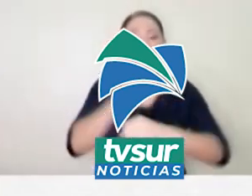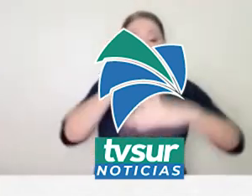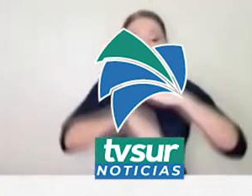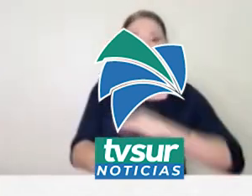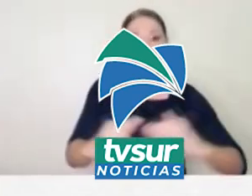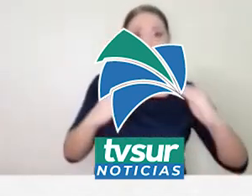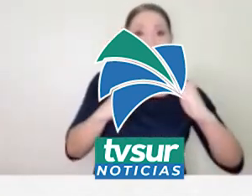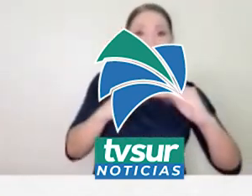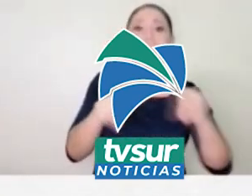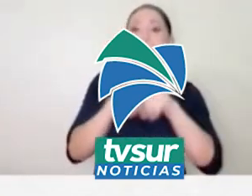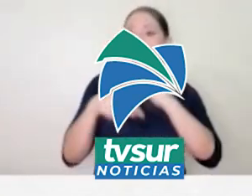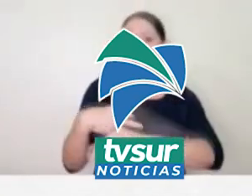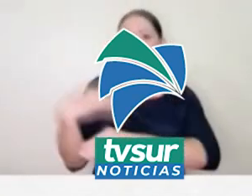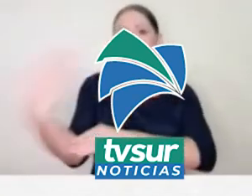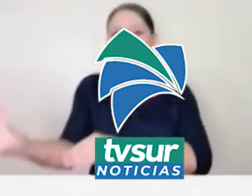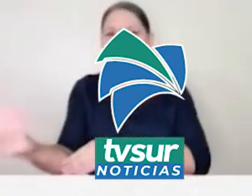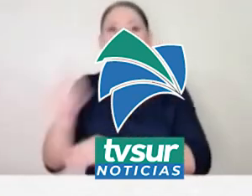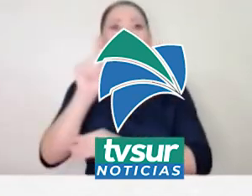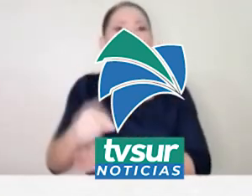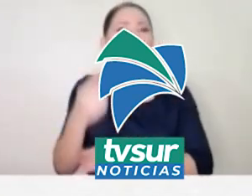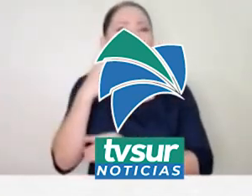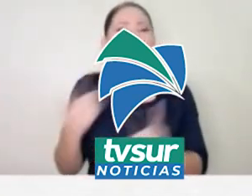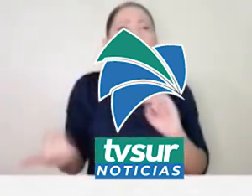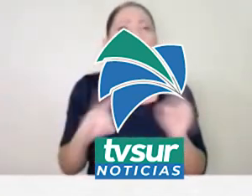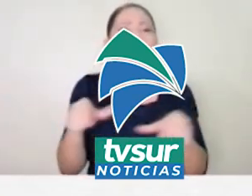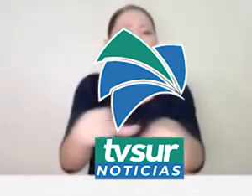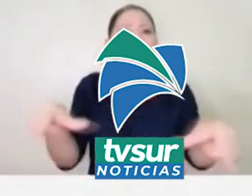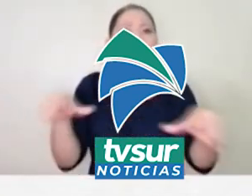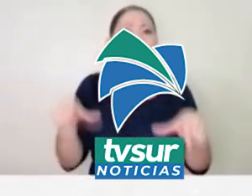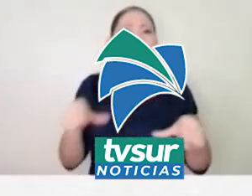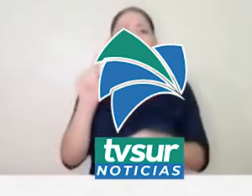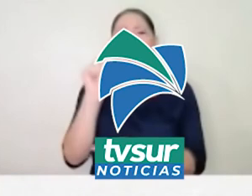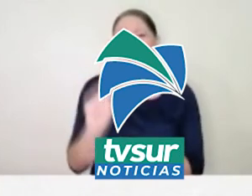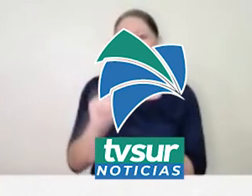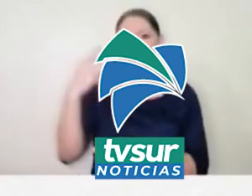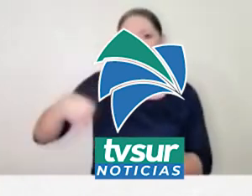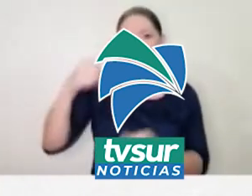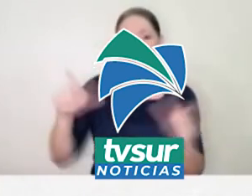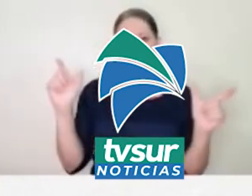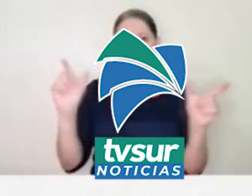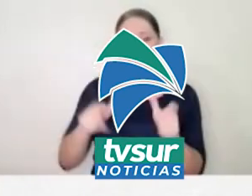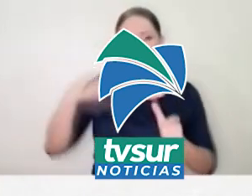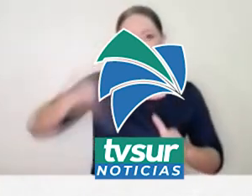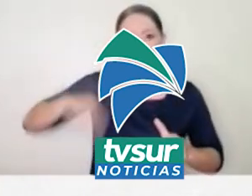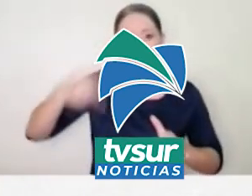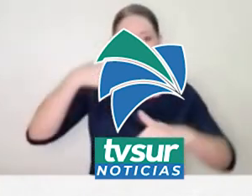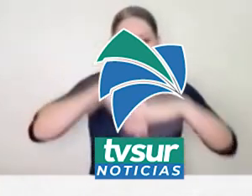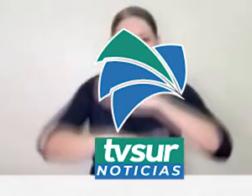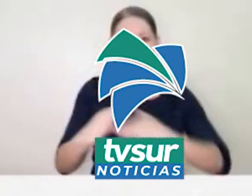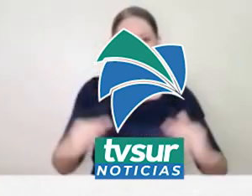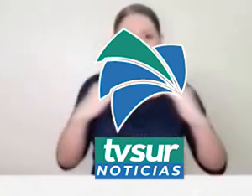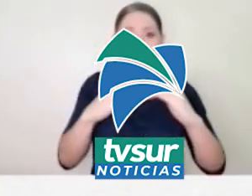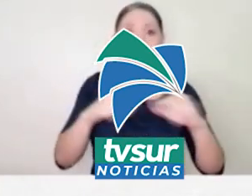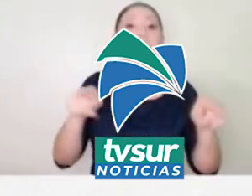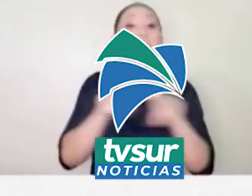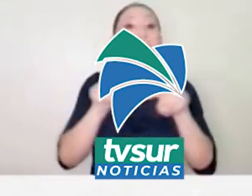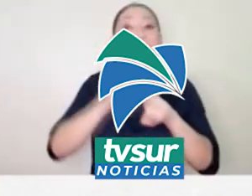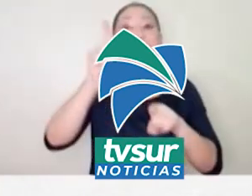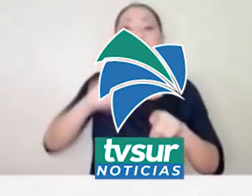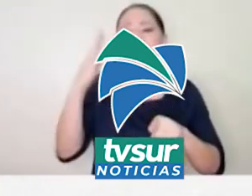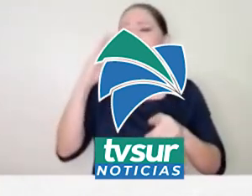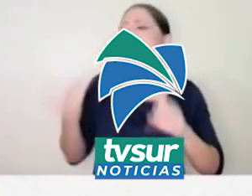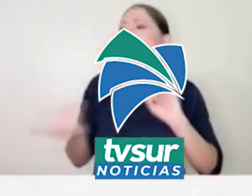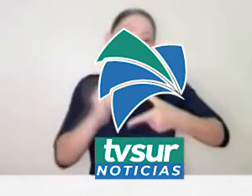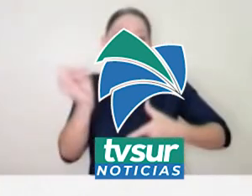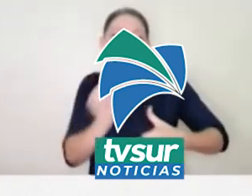aproximación en los puentes de los ríos Hoyacero, 60, Sábalo, La Bonita y Hoyabuno se asentaron hasta 12 centímetros, aunque los